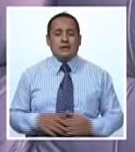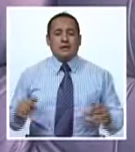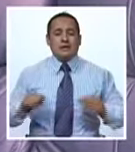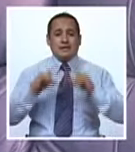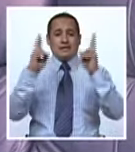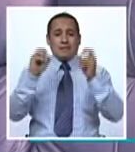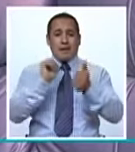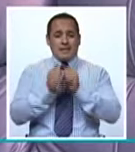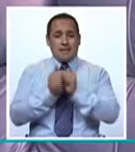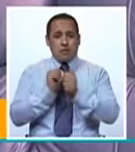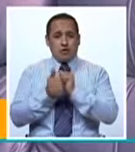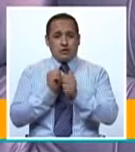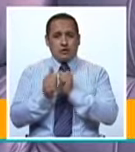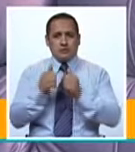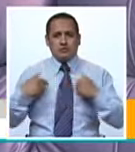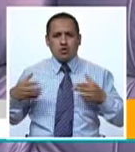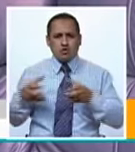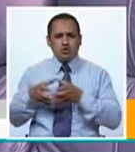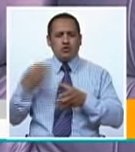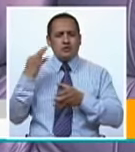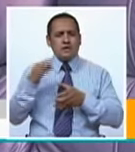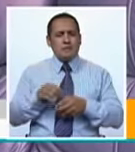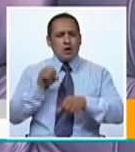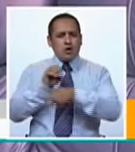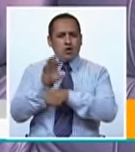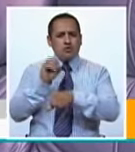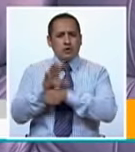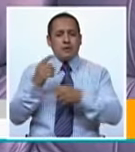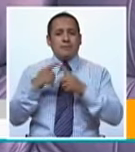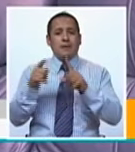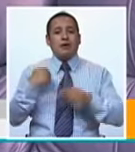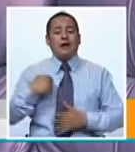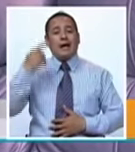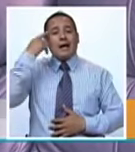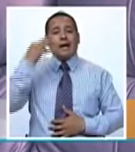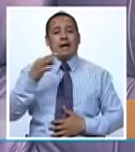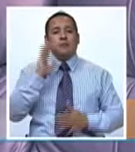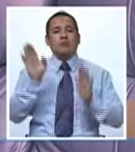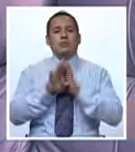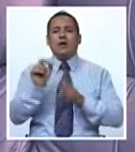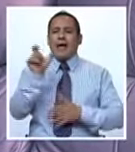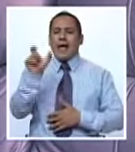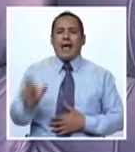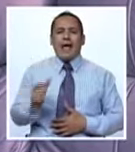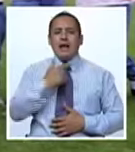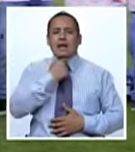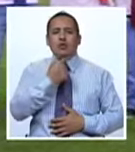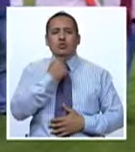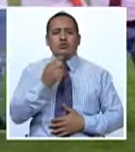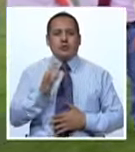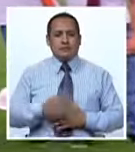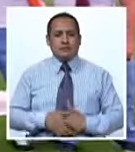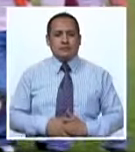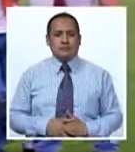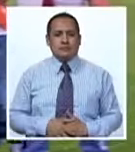El tema del deporte, nosotros siempre hemos incentivado, pero considerando qué es lo que a él le gusta.